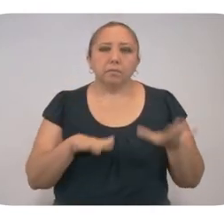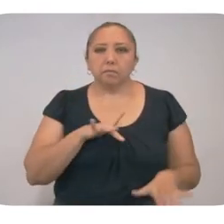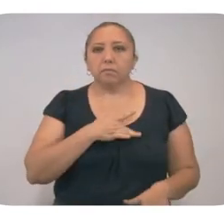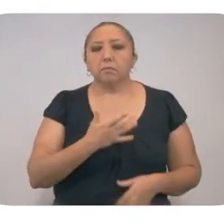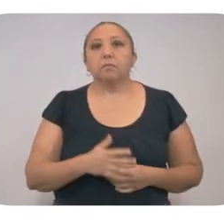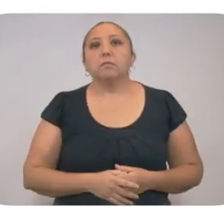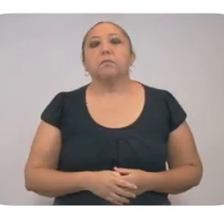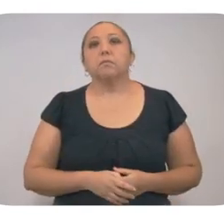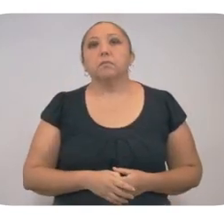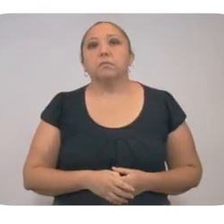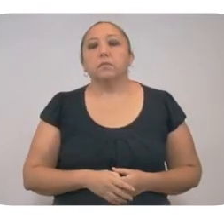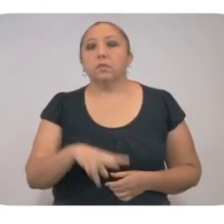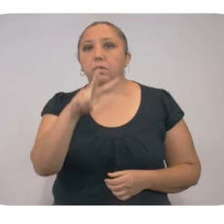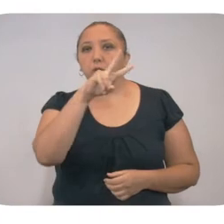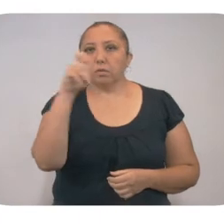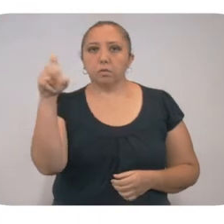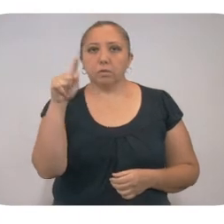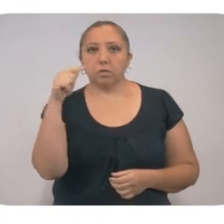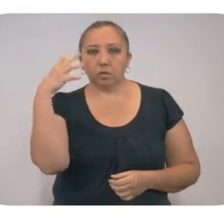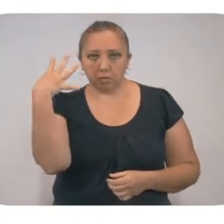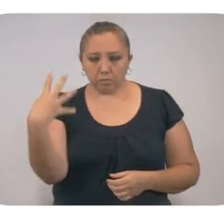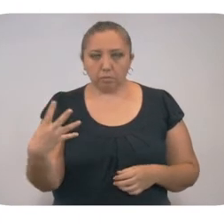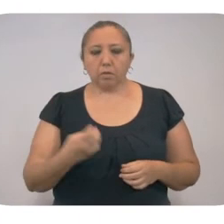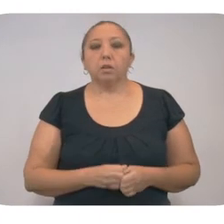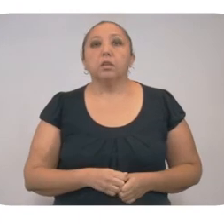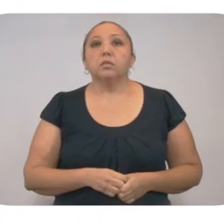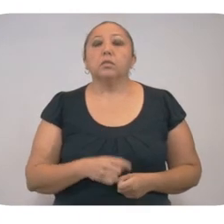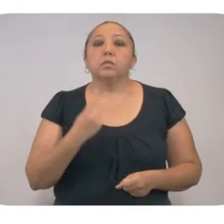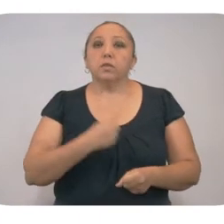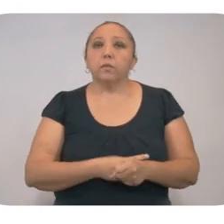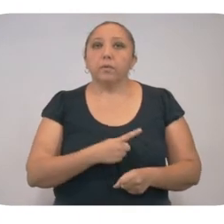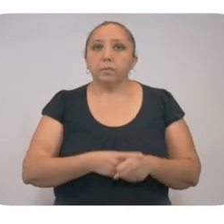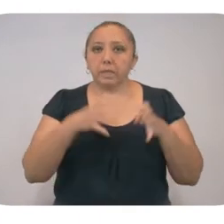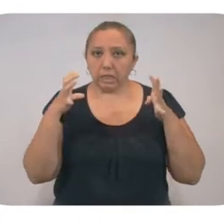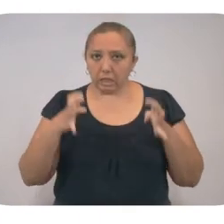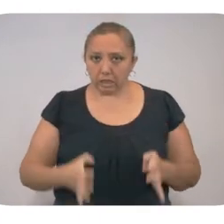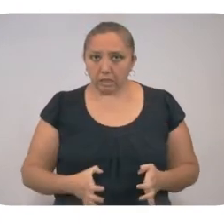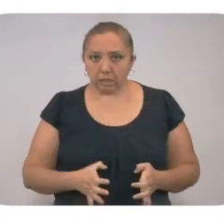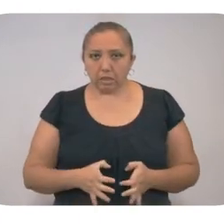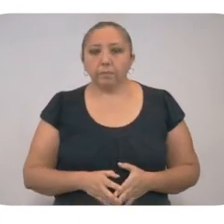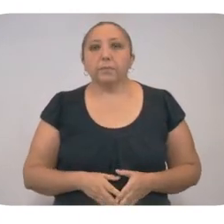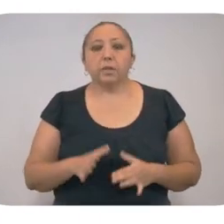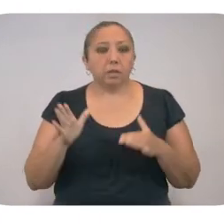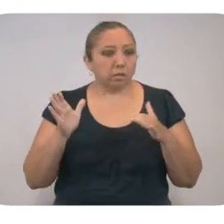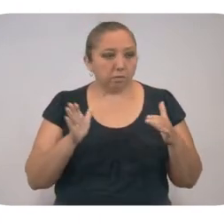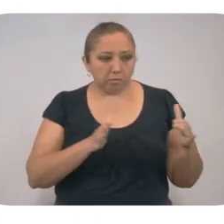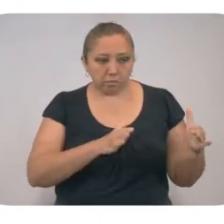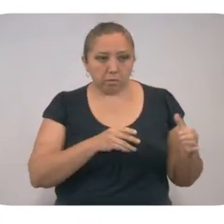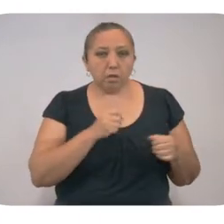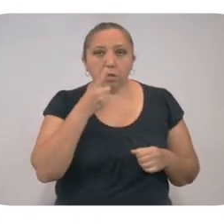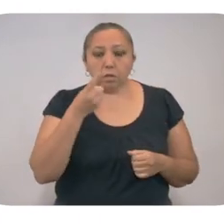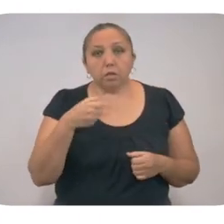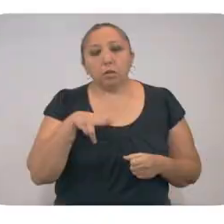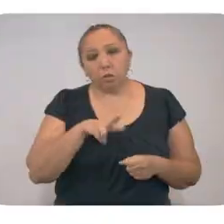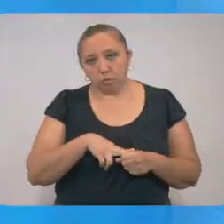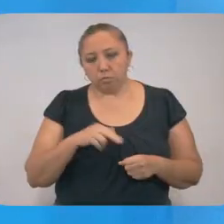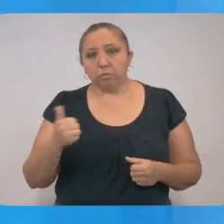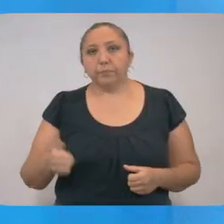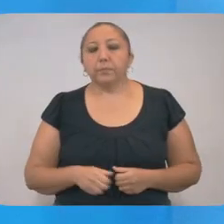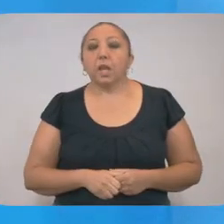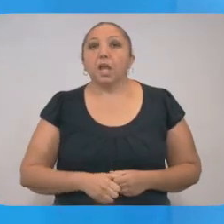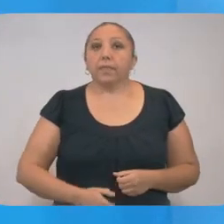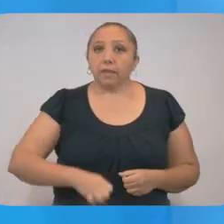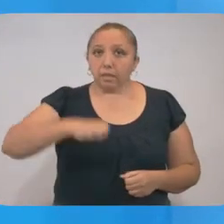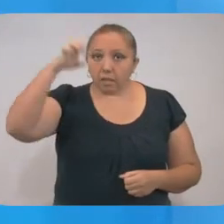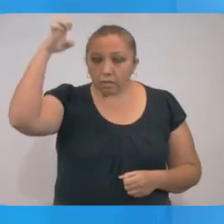síntomas leves. 274 de los casos confirmados están en aislamiento total y hospitalizados. El